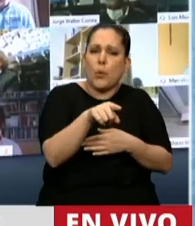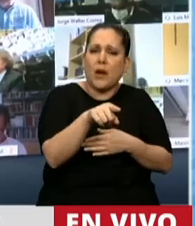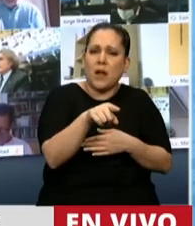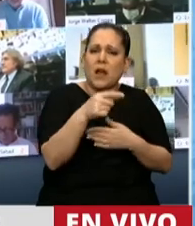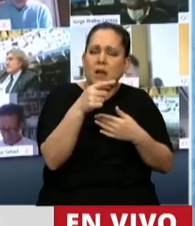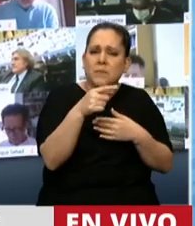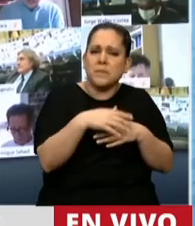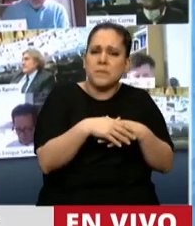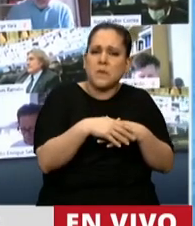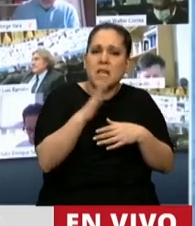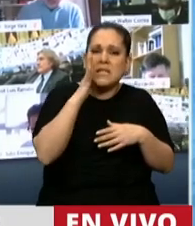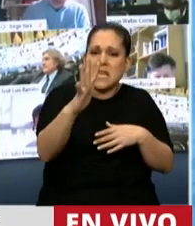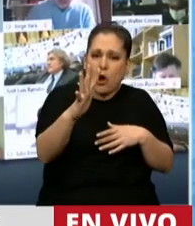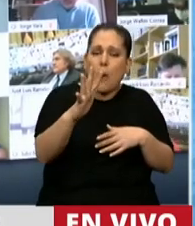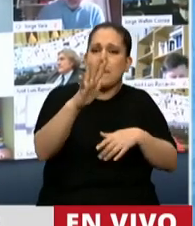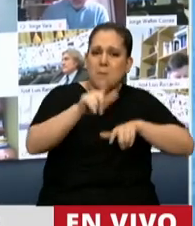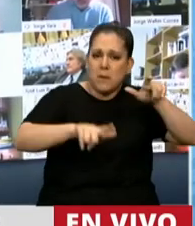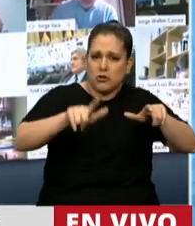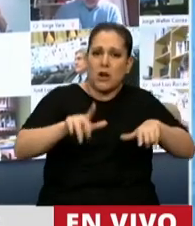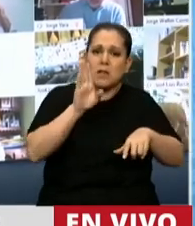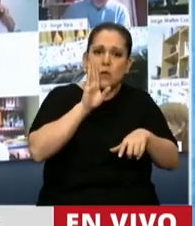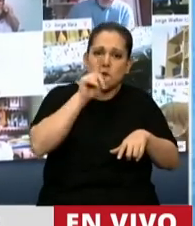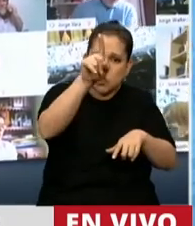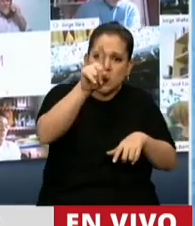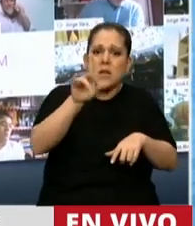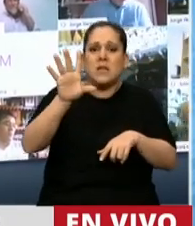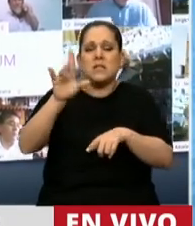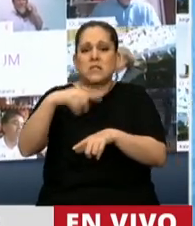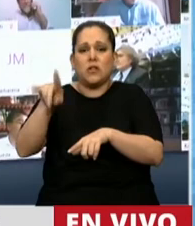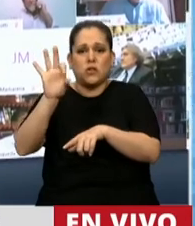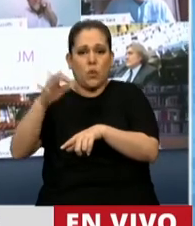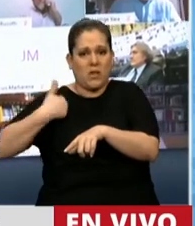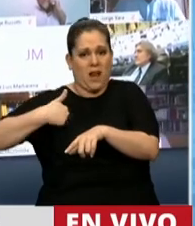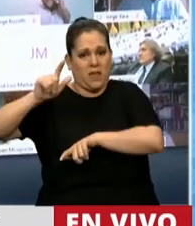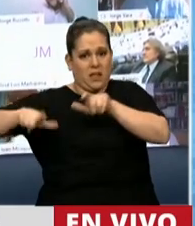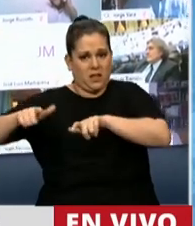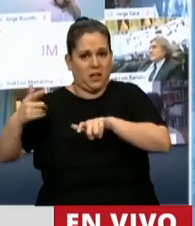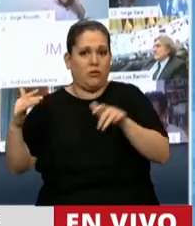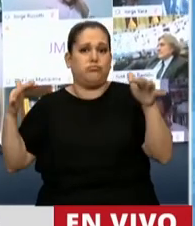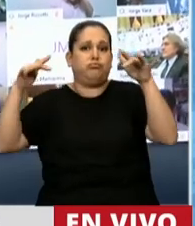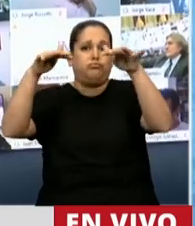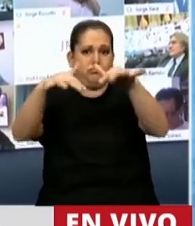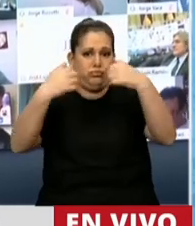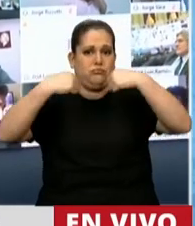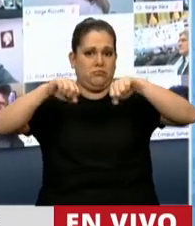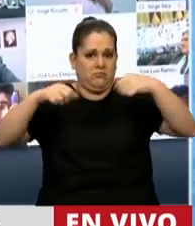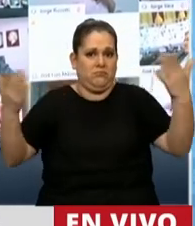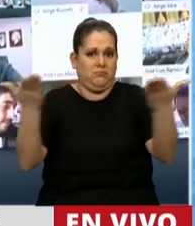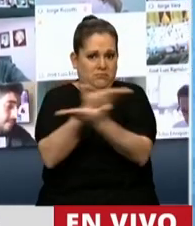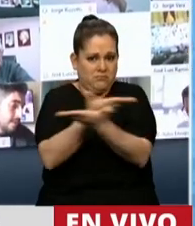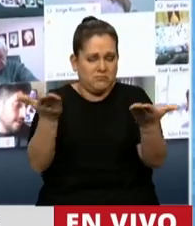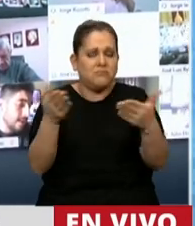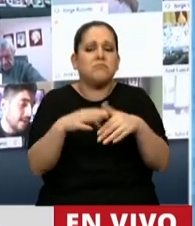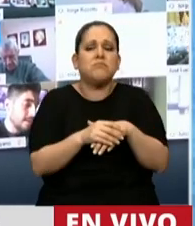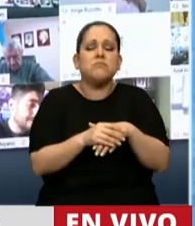iban a participar 5.000 efectivos estadounidenses y 150 argentinos. Y ahora nos traen estos ejercicios combinados